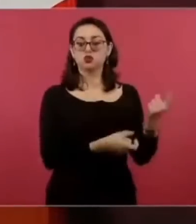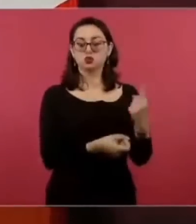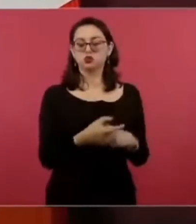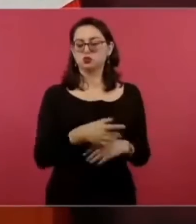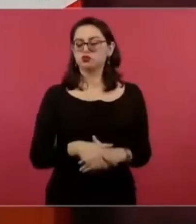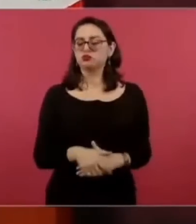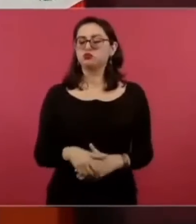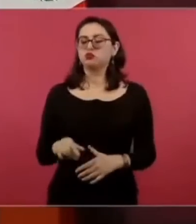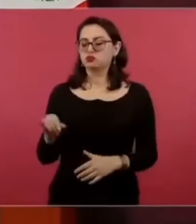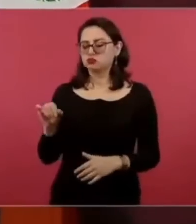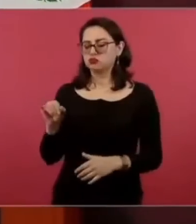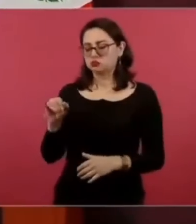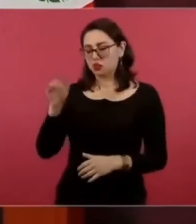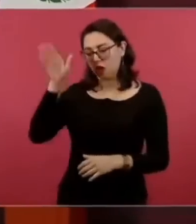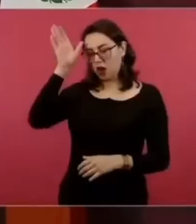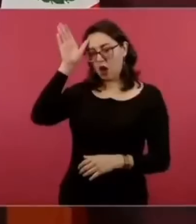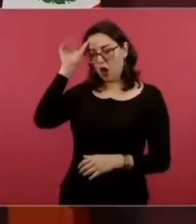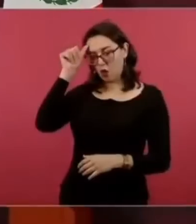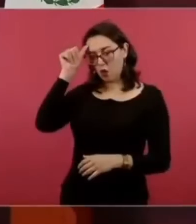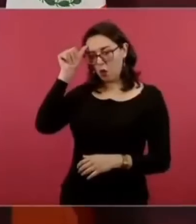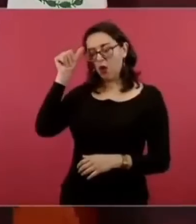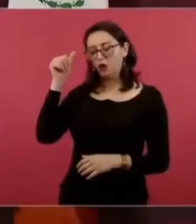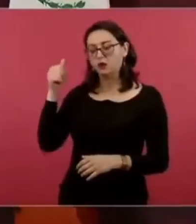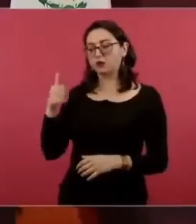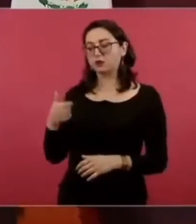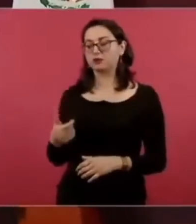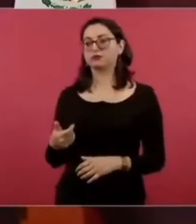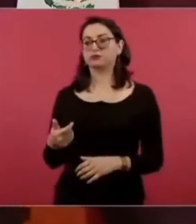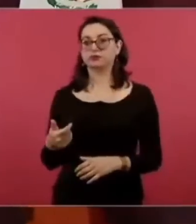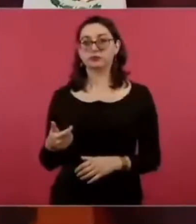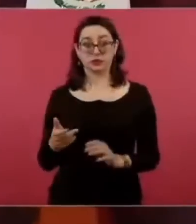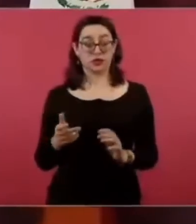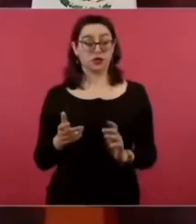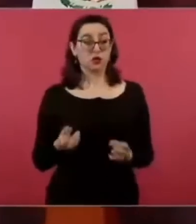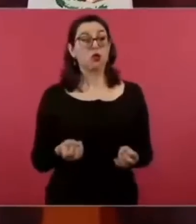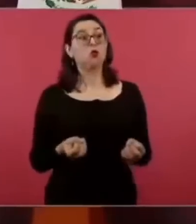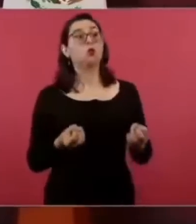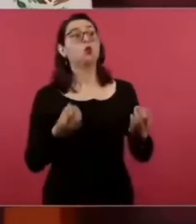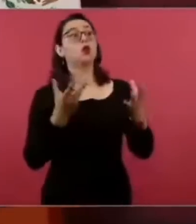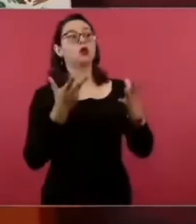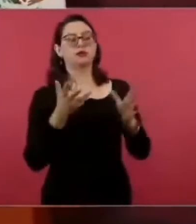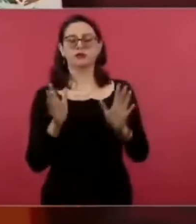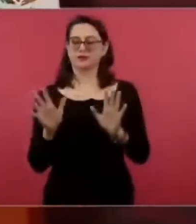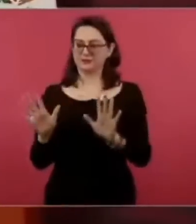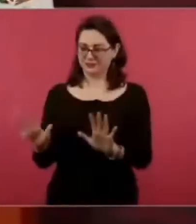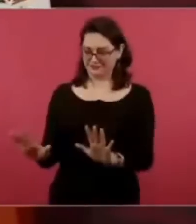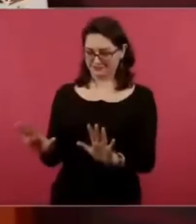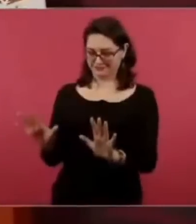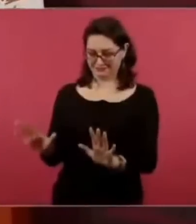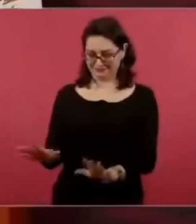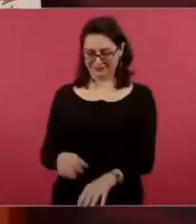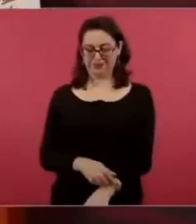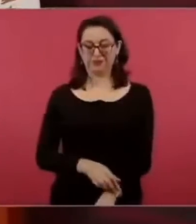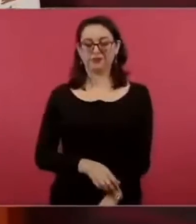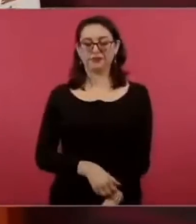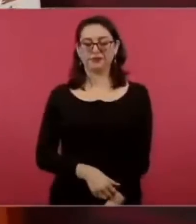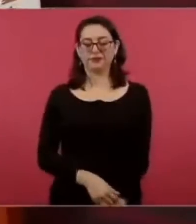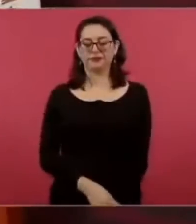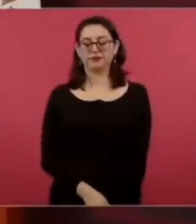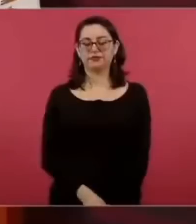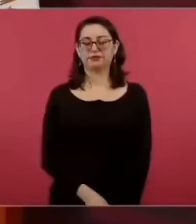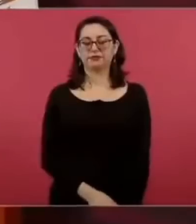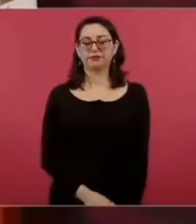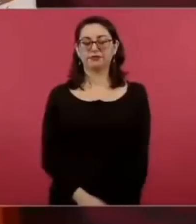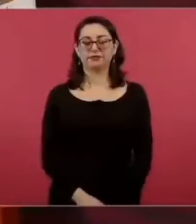todavía no pero este así encontramos lo de los